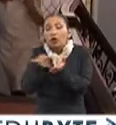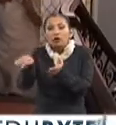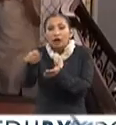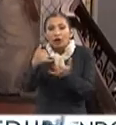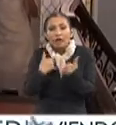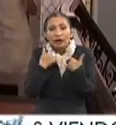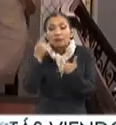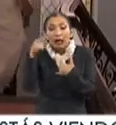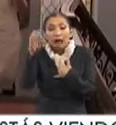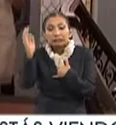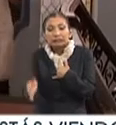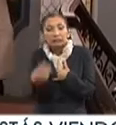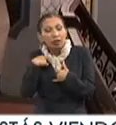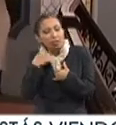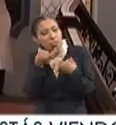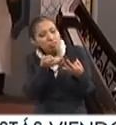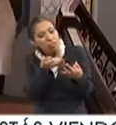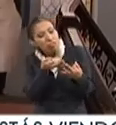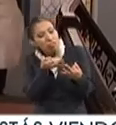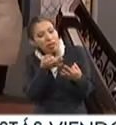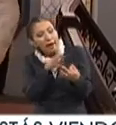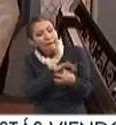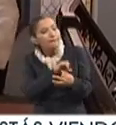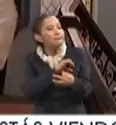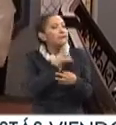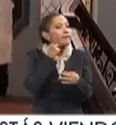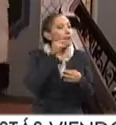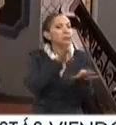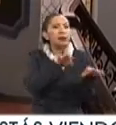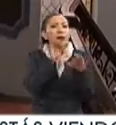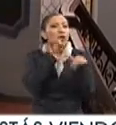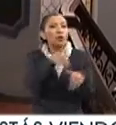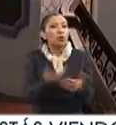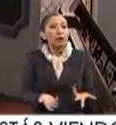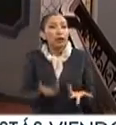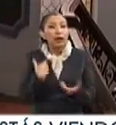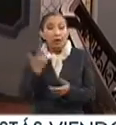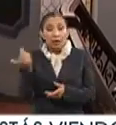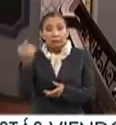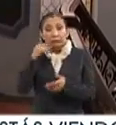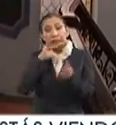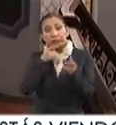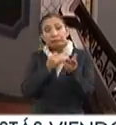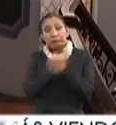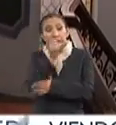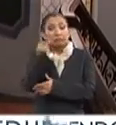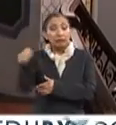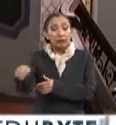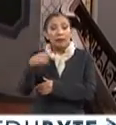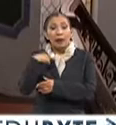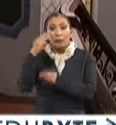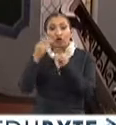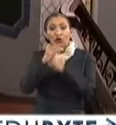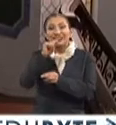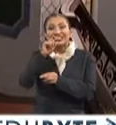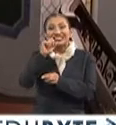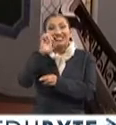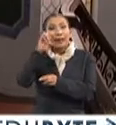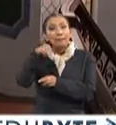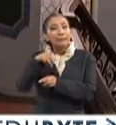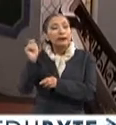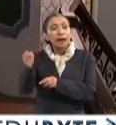a estos chavos para que realmente tengan este empleo? Y bueno, la gran apuesta del mundo es esta de STEM, que es